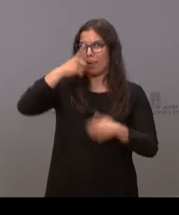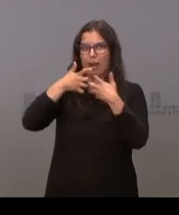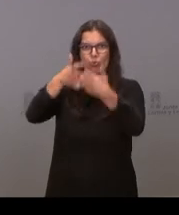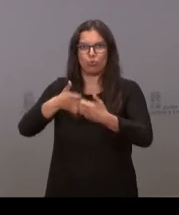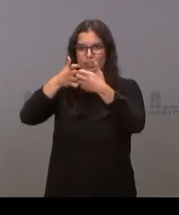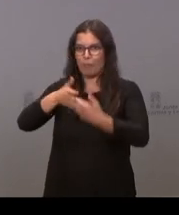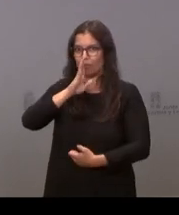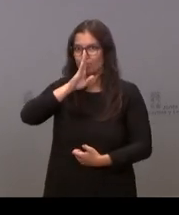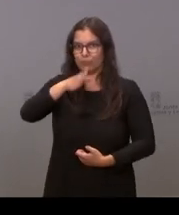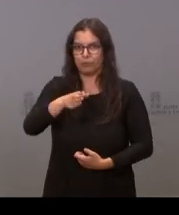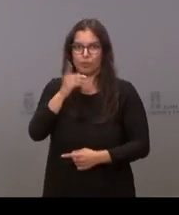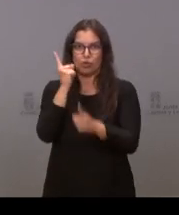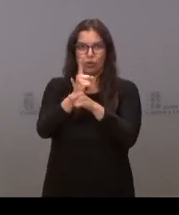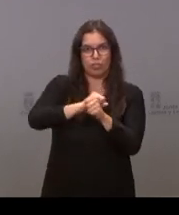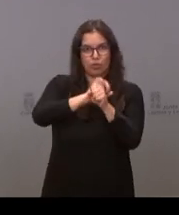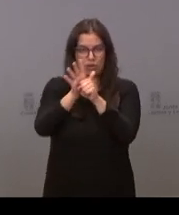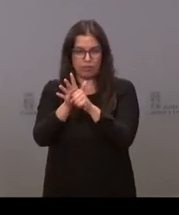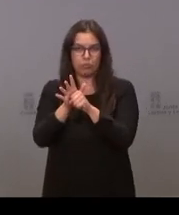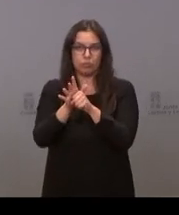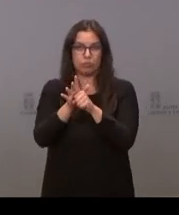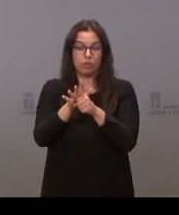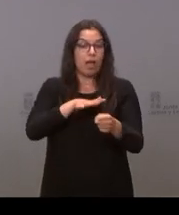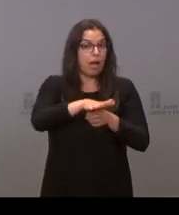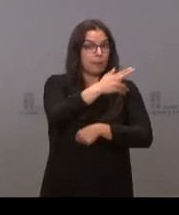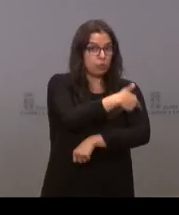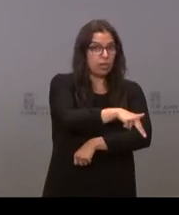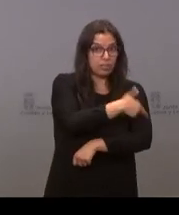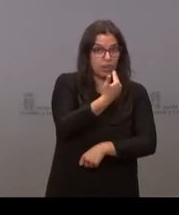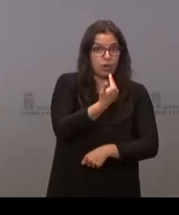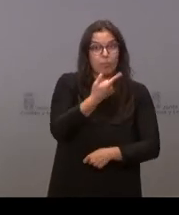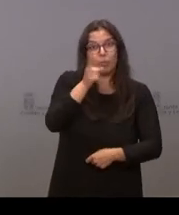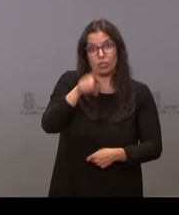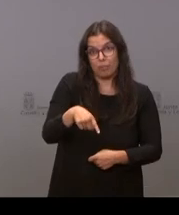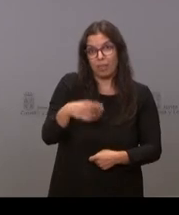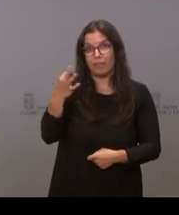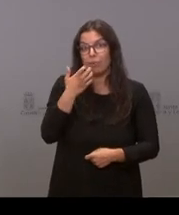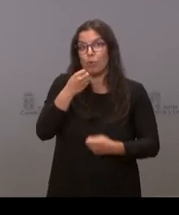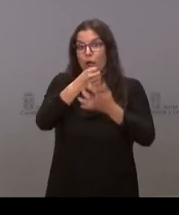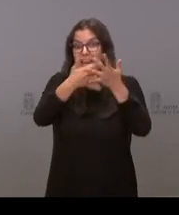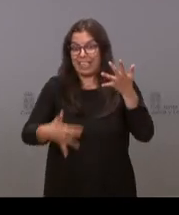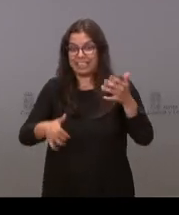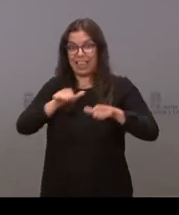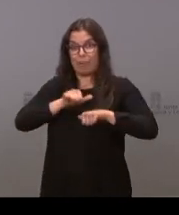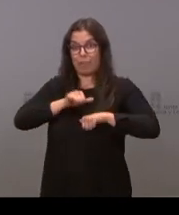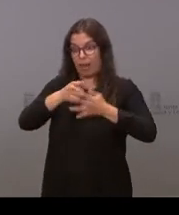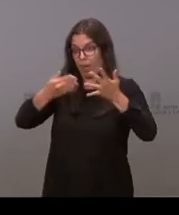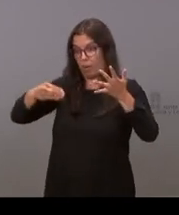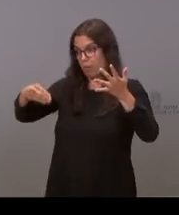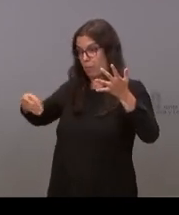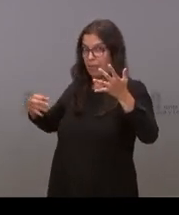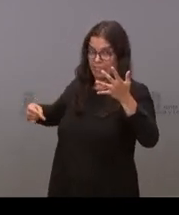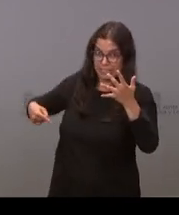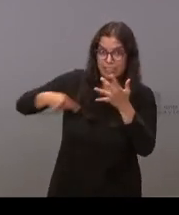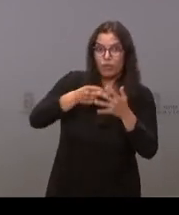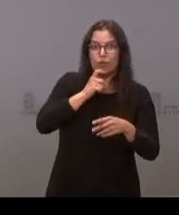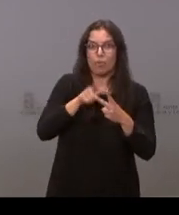la pandemia. No solo en el ámbito sanitario, tendremos que recuperar las listas de espera. Tendremos que seguir vacunando, haciendo cribados.